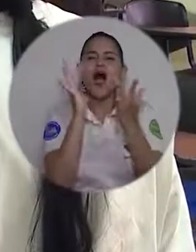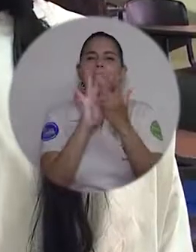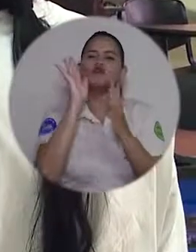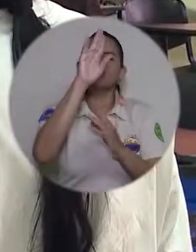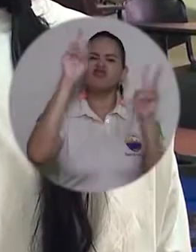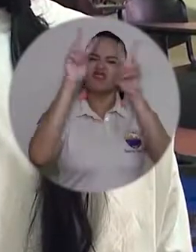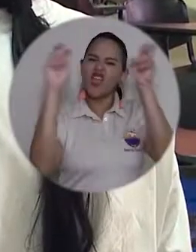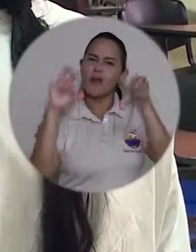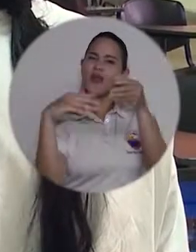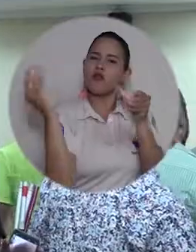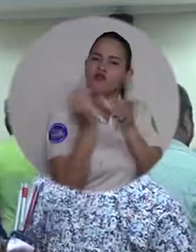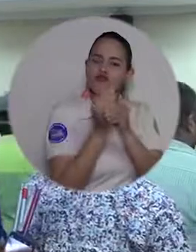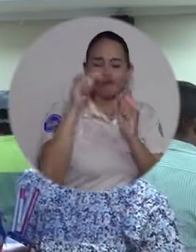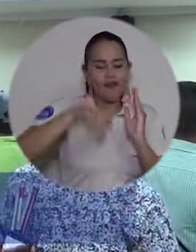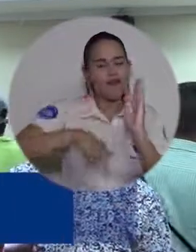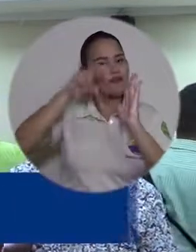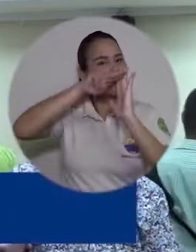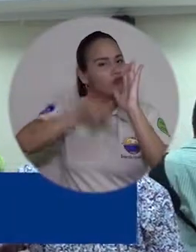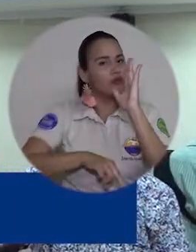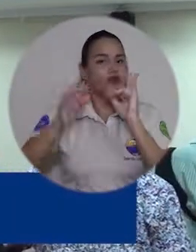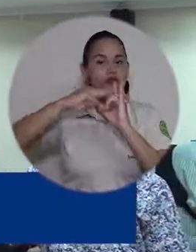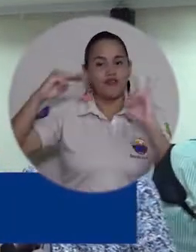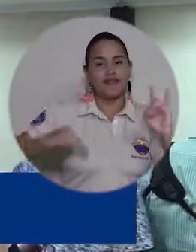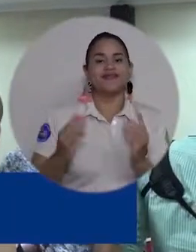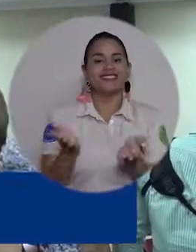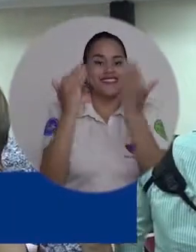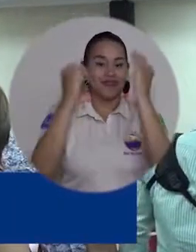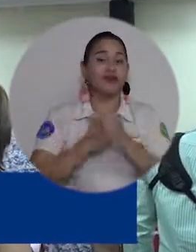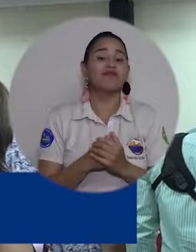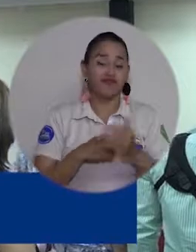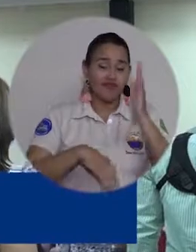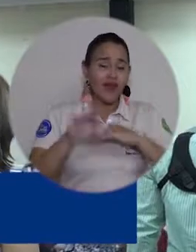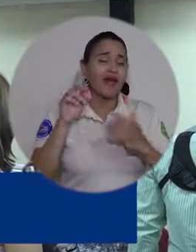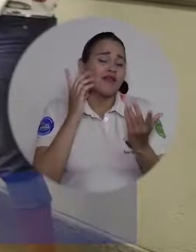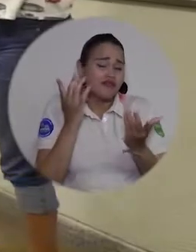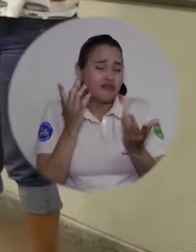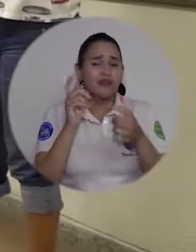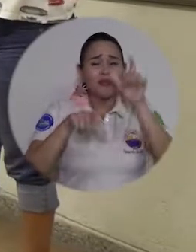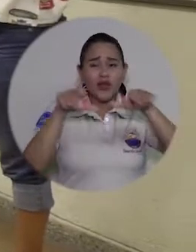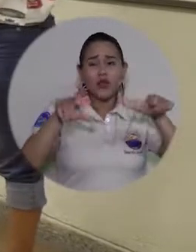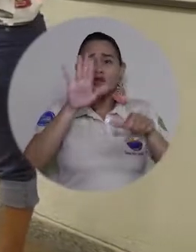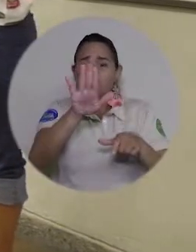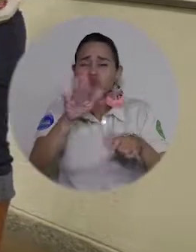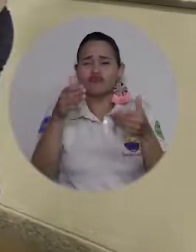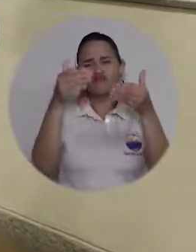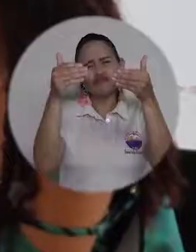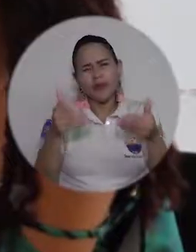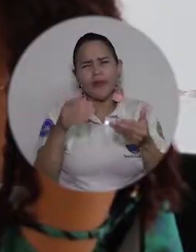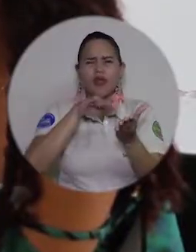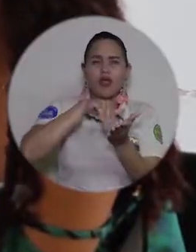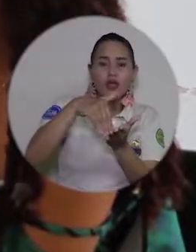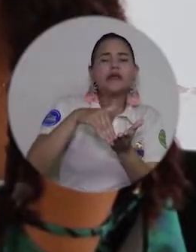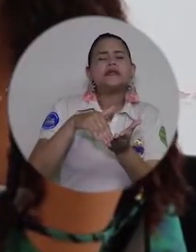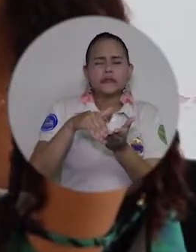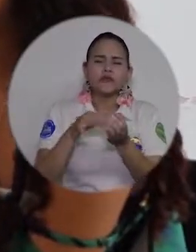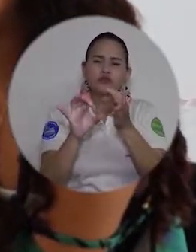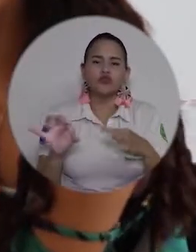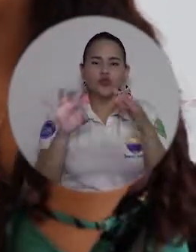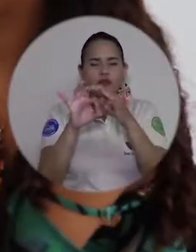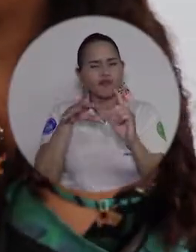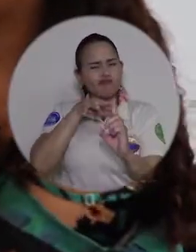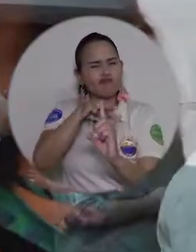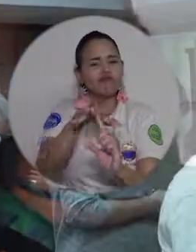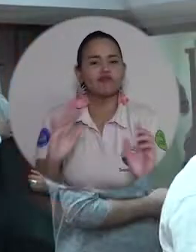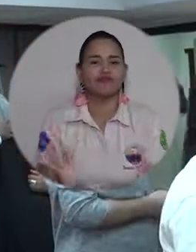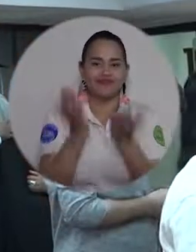de inclusión de la universidad, de las posibilidades y de la apertura de la inclusión que tenemos con poblaciones particularmente vulnerables.